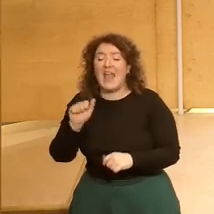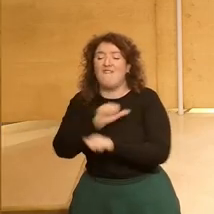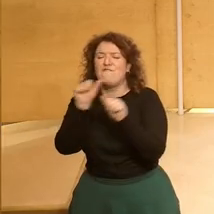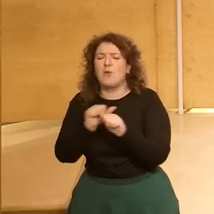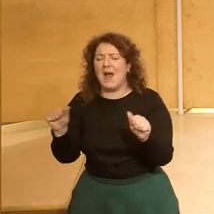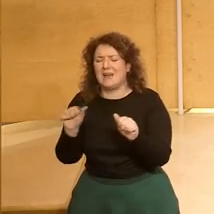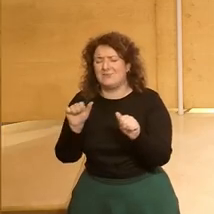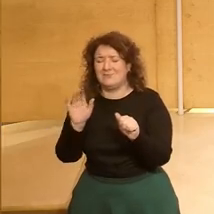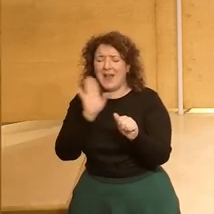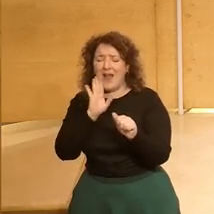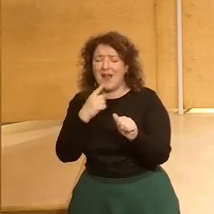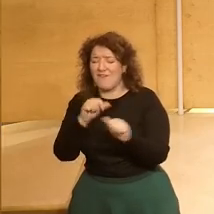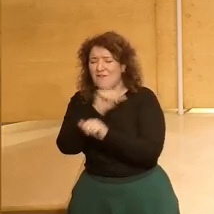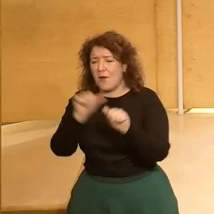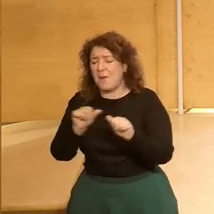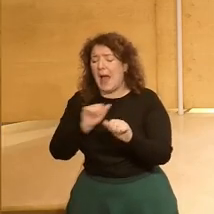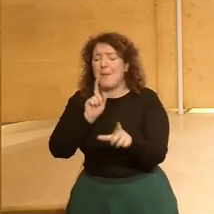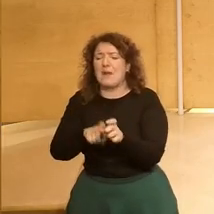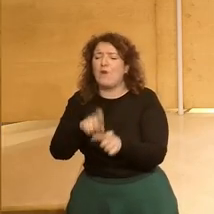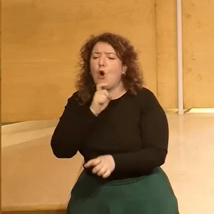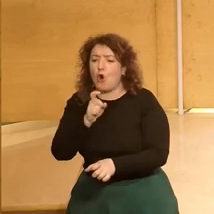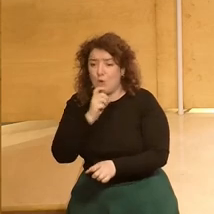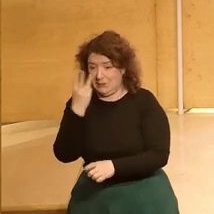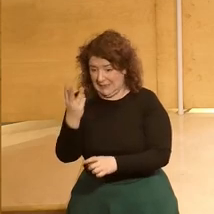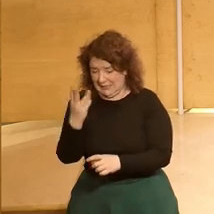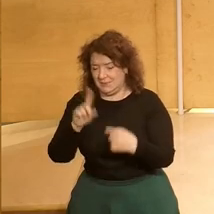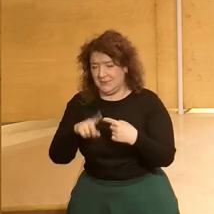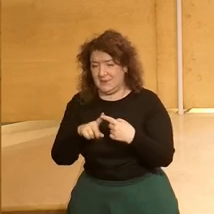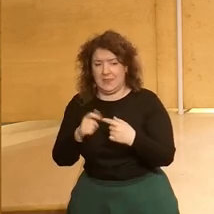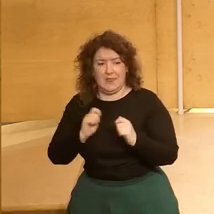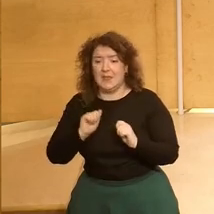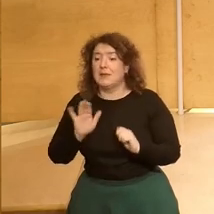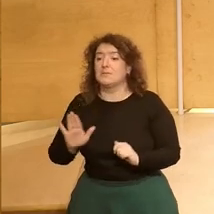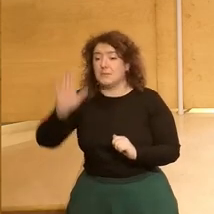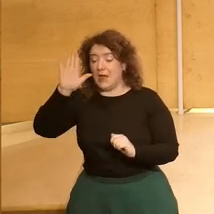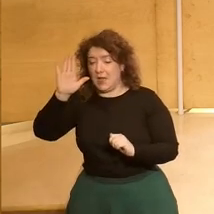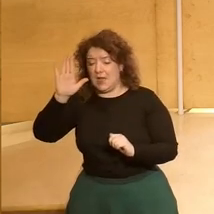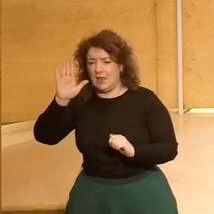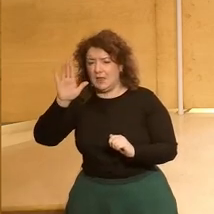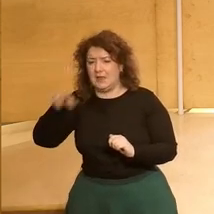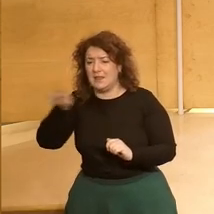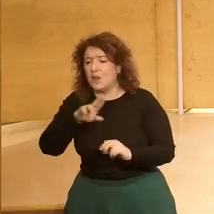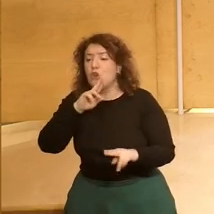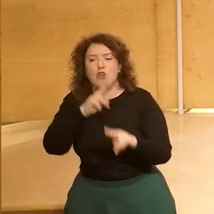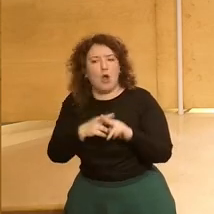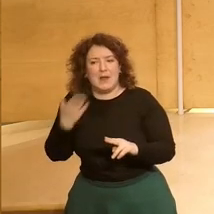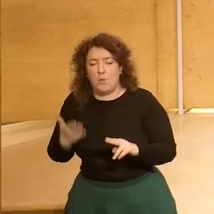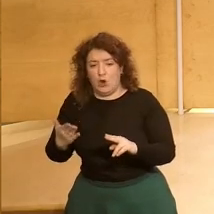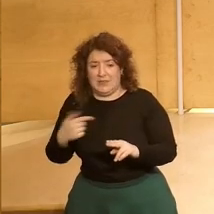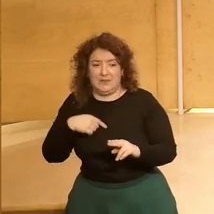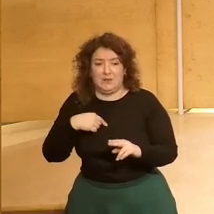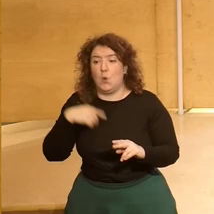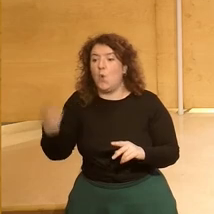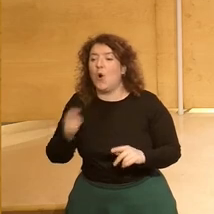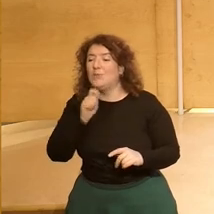Por un lado, en el público, como sabéis, podéis levantar la mano, os van a pasar unos cartones. Es muy importante que escribáis el nombre porque si no, no vamos a